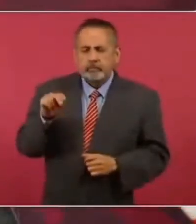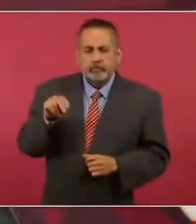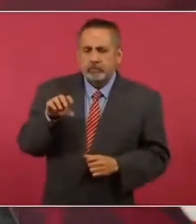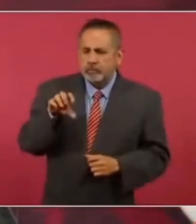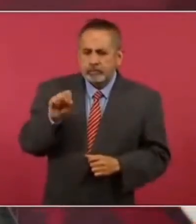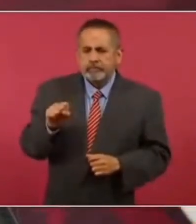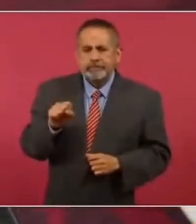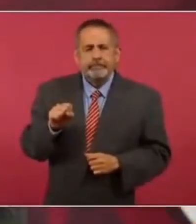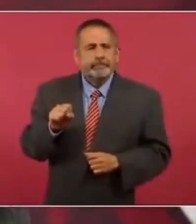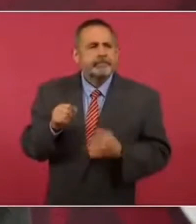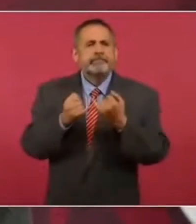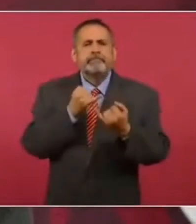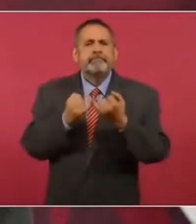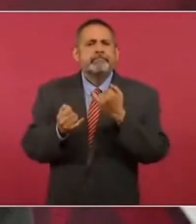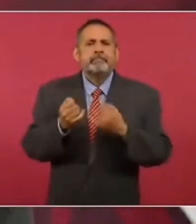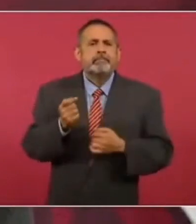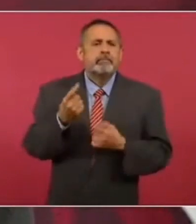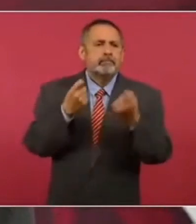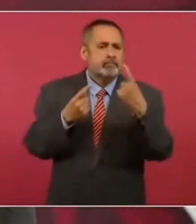son derechos